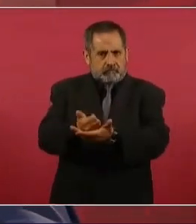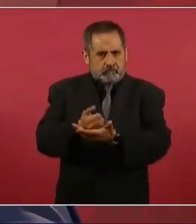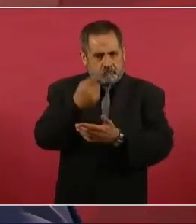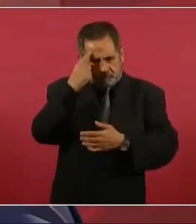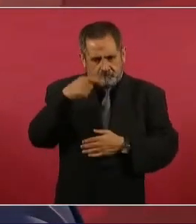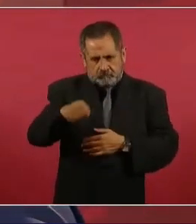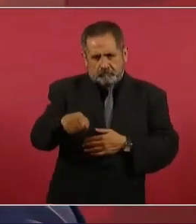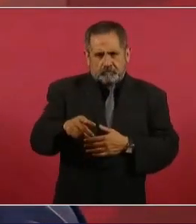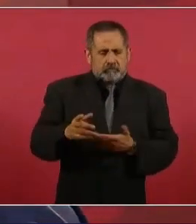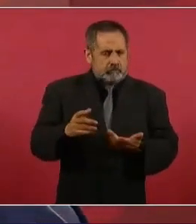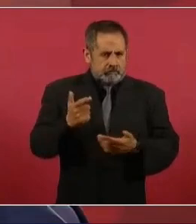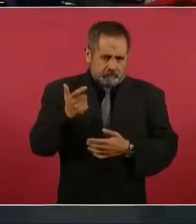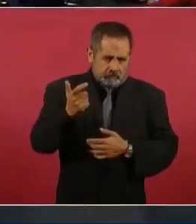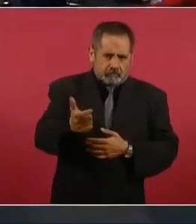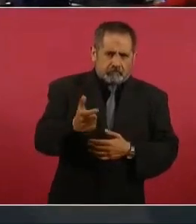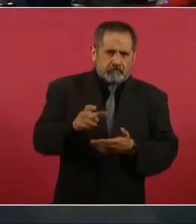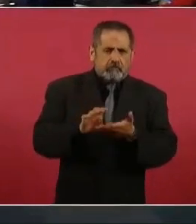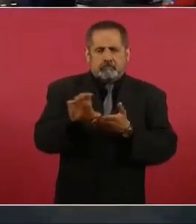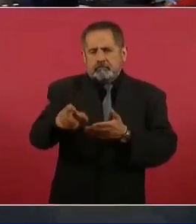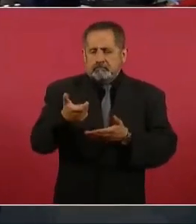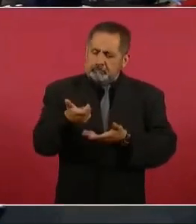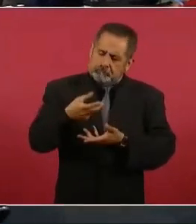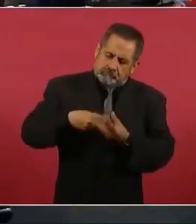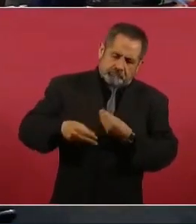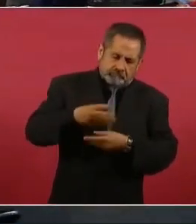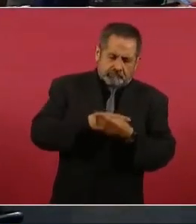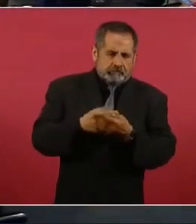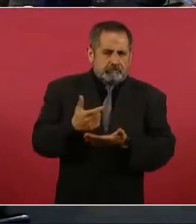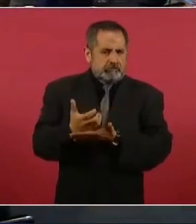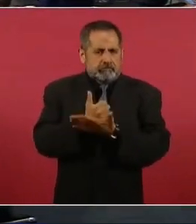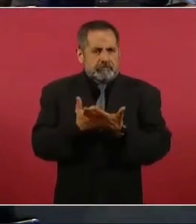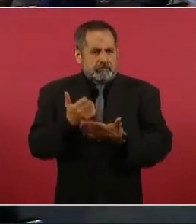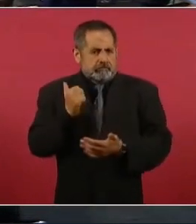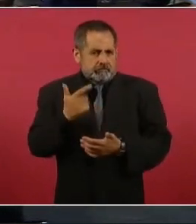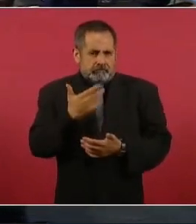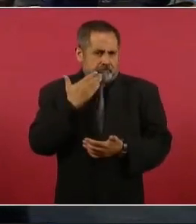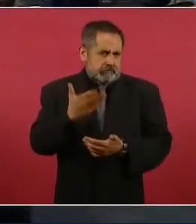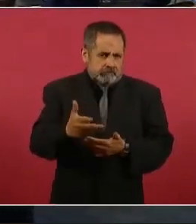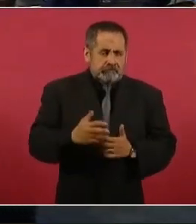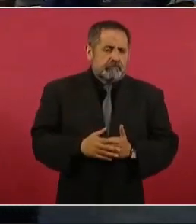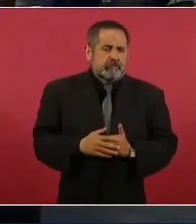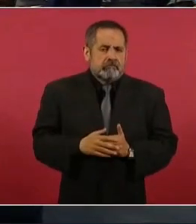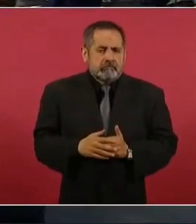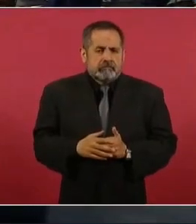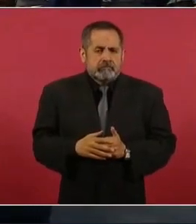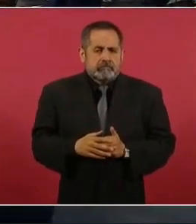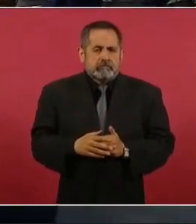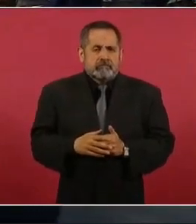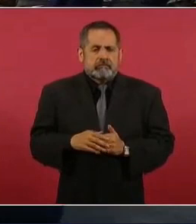para que tengan sus ingresos y que ellos